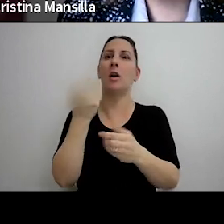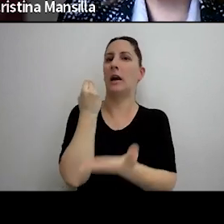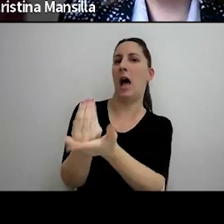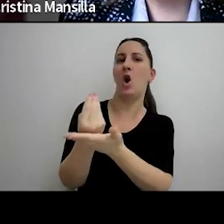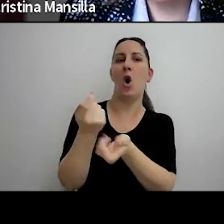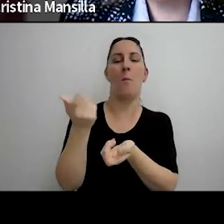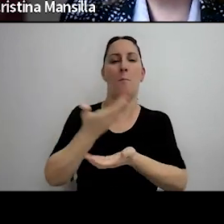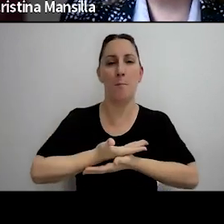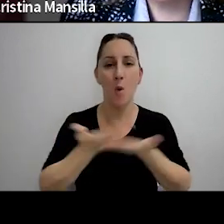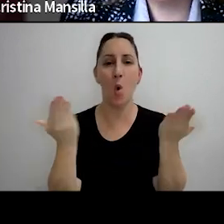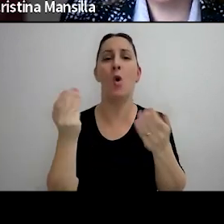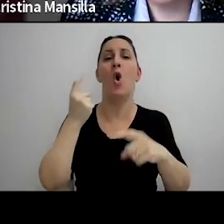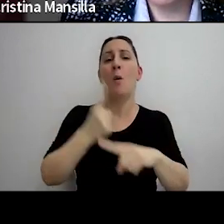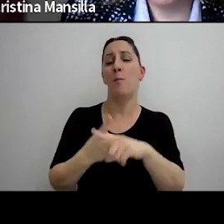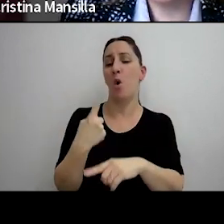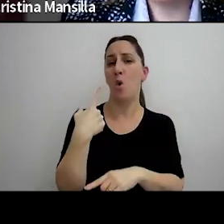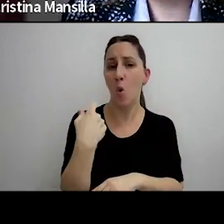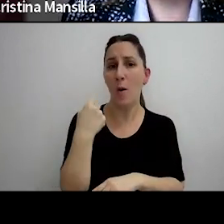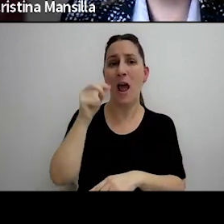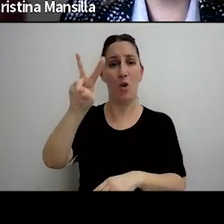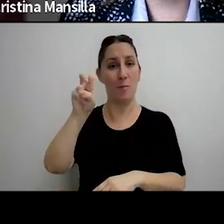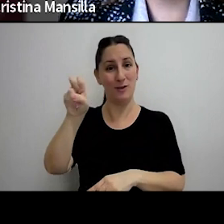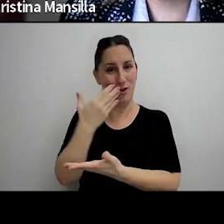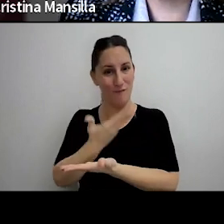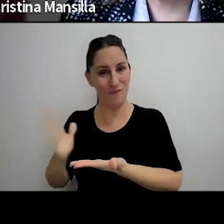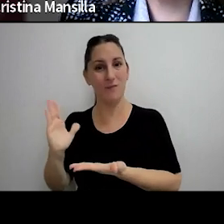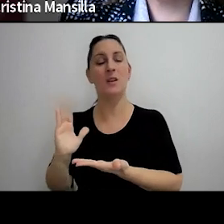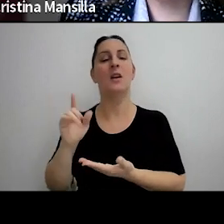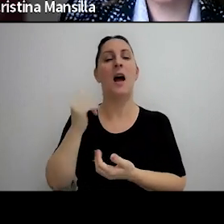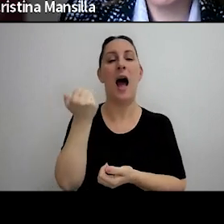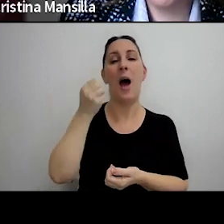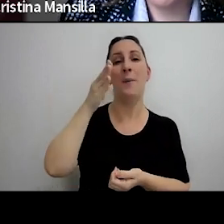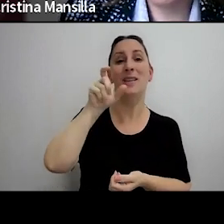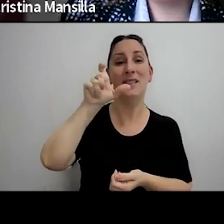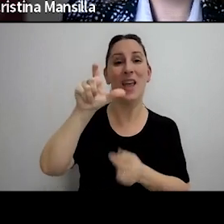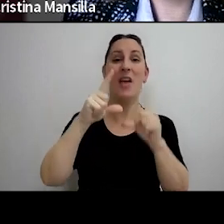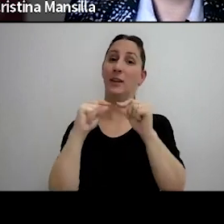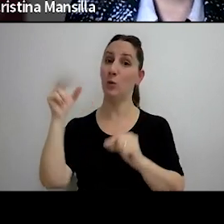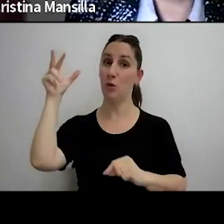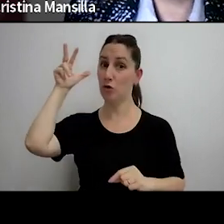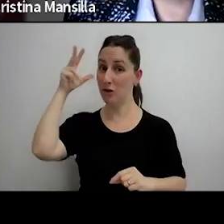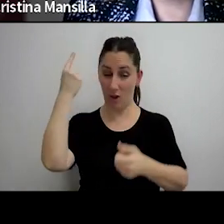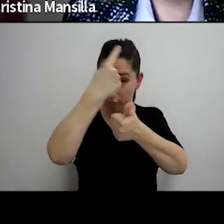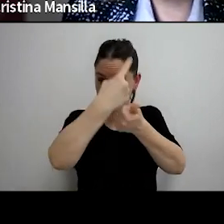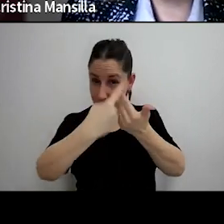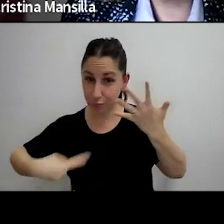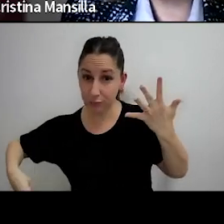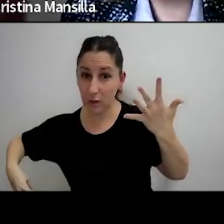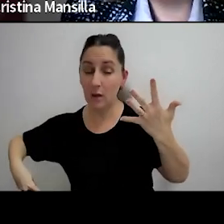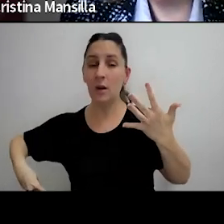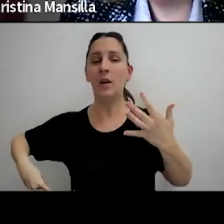por ser jubilado pensionado retirado incisos A B y C del artículo 82 cuando